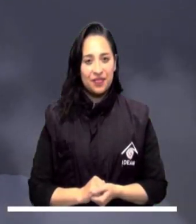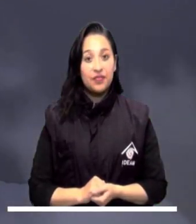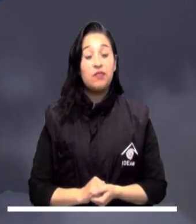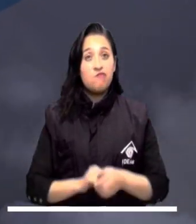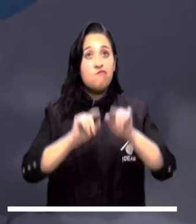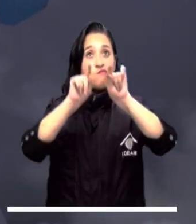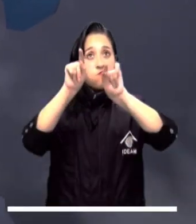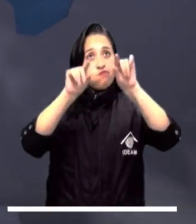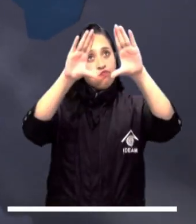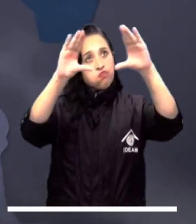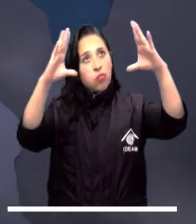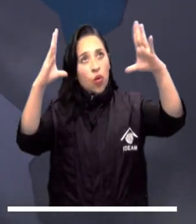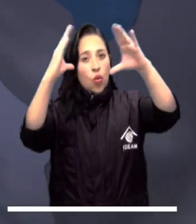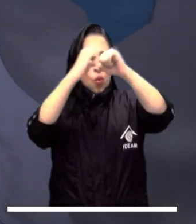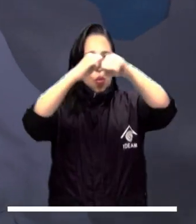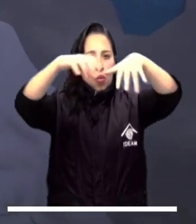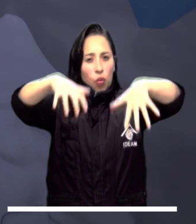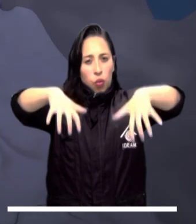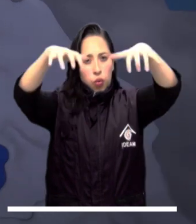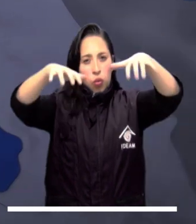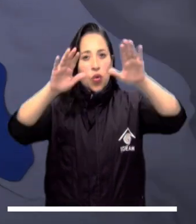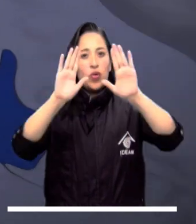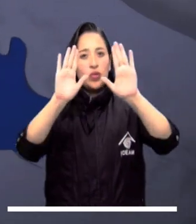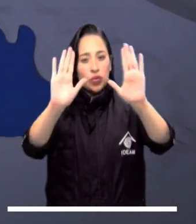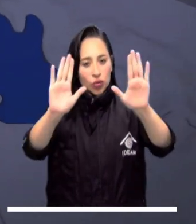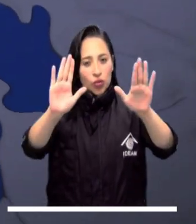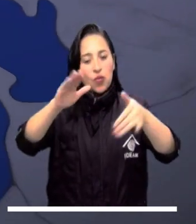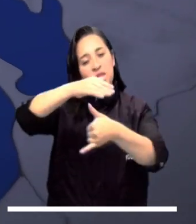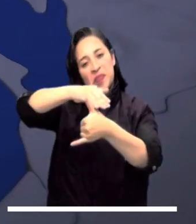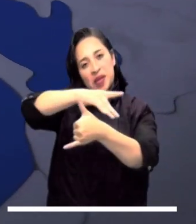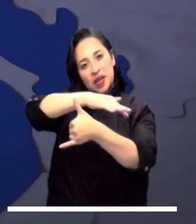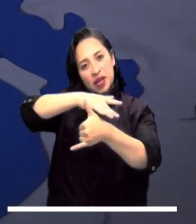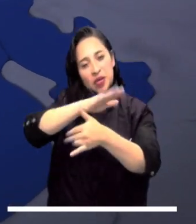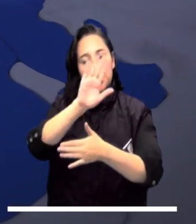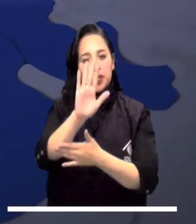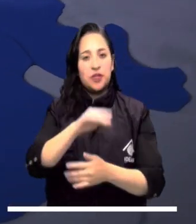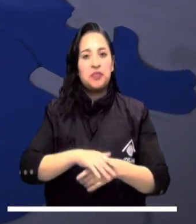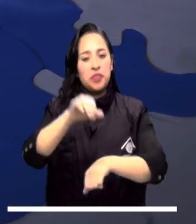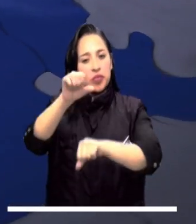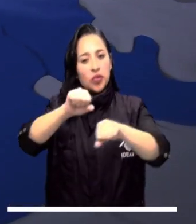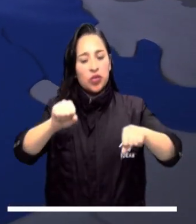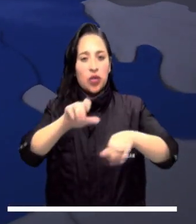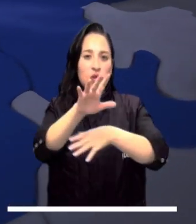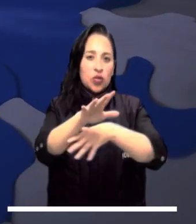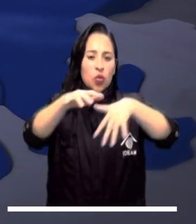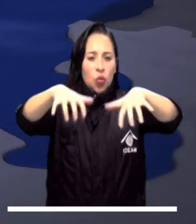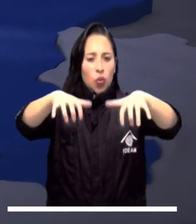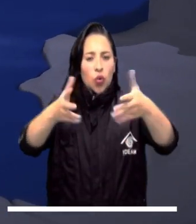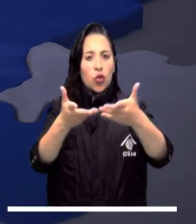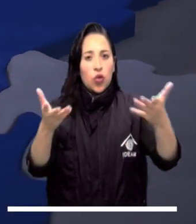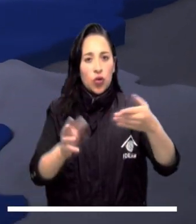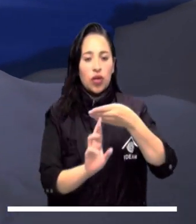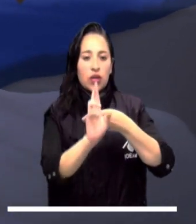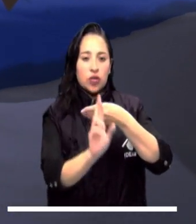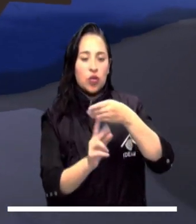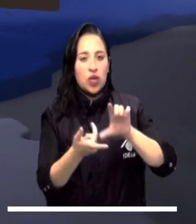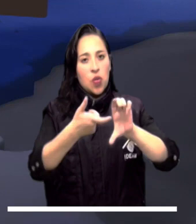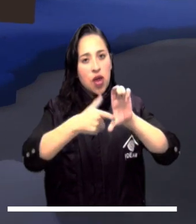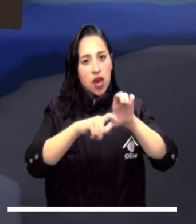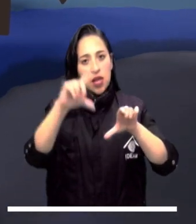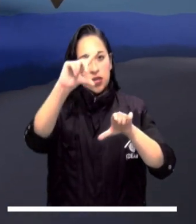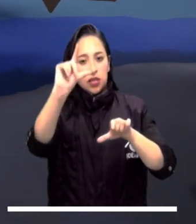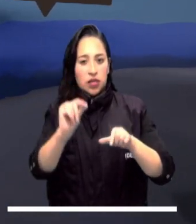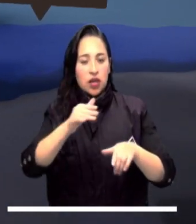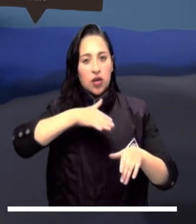Nubes cargadas de lluvias podrían visitar amplios sectores del Caribe colombiano. Las precipitaciones son previstas en el sur de la Guajira, Cesar,